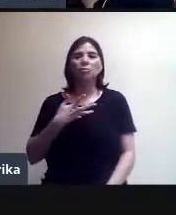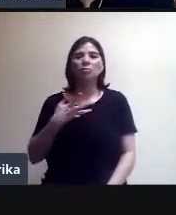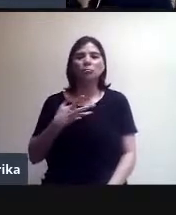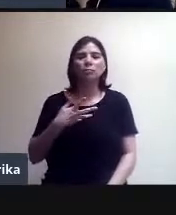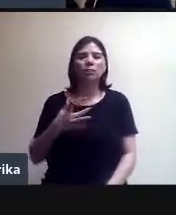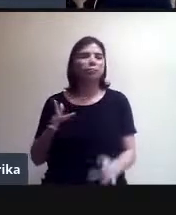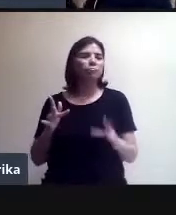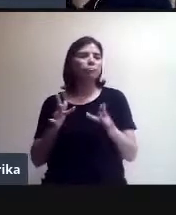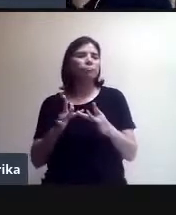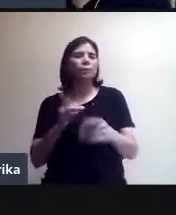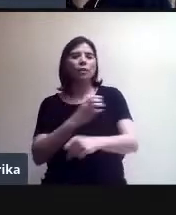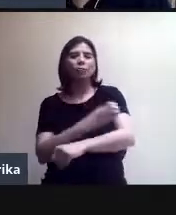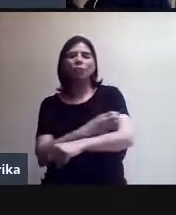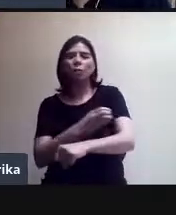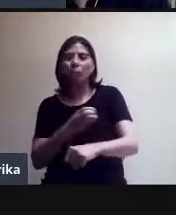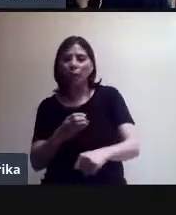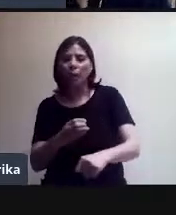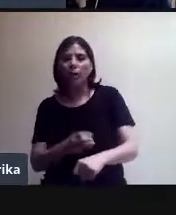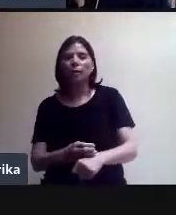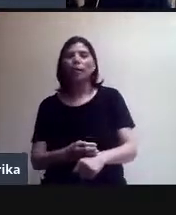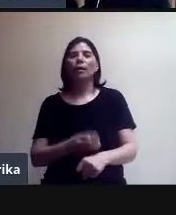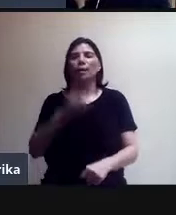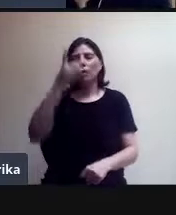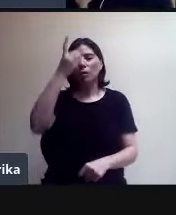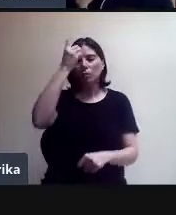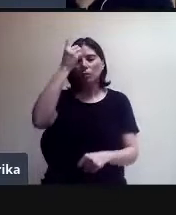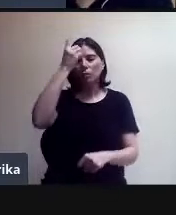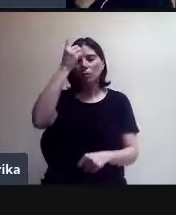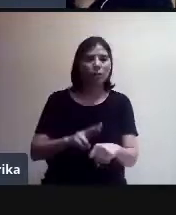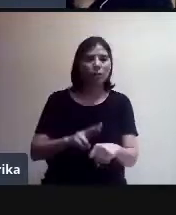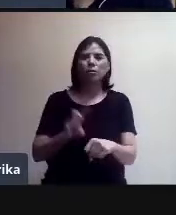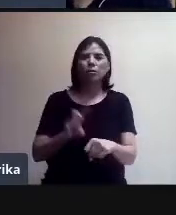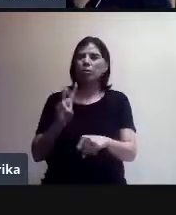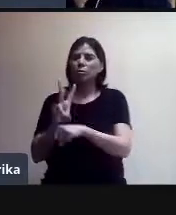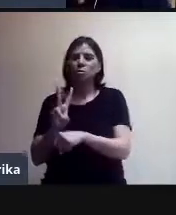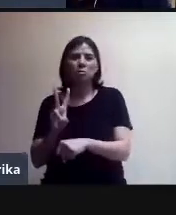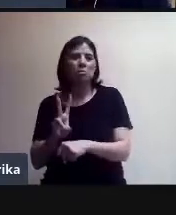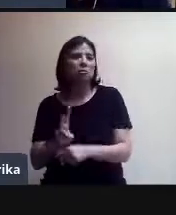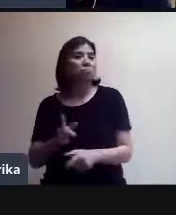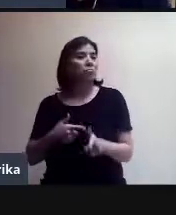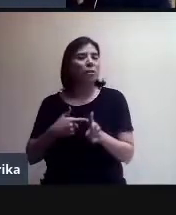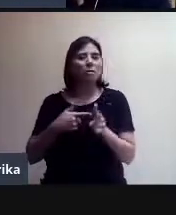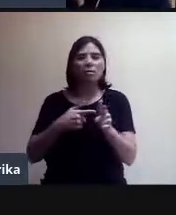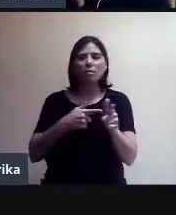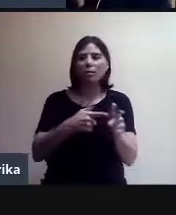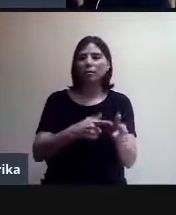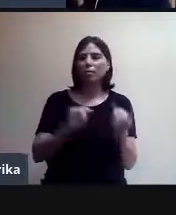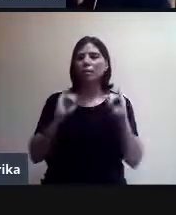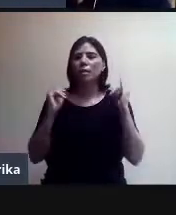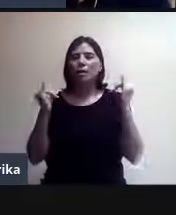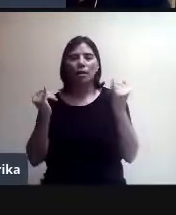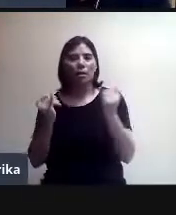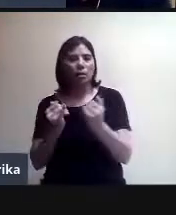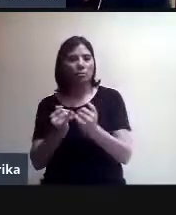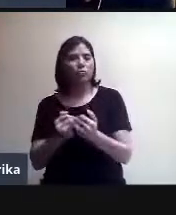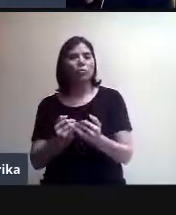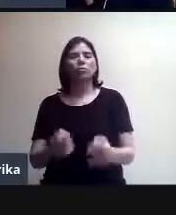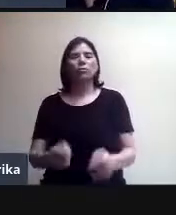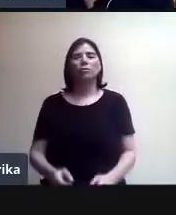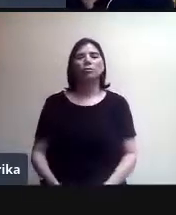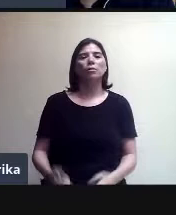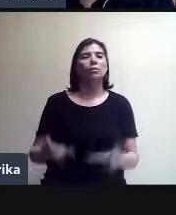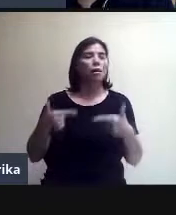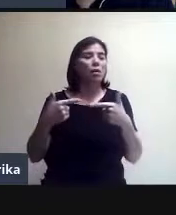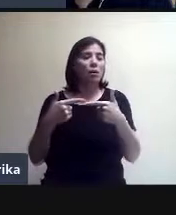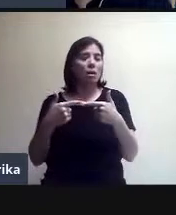directores, con nuestros supervisores. Tienen que continuar los consejos técnicos escolares. Y el ecosistema de Google for Education nos brinda